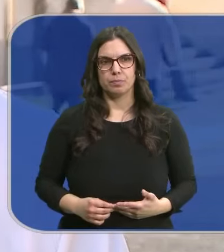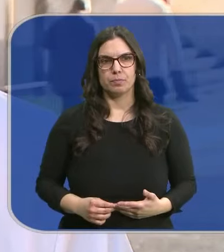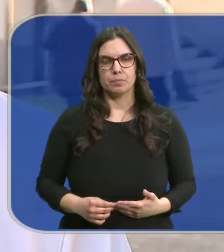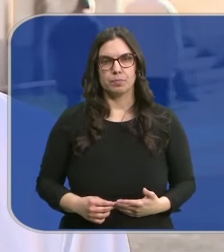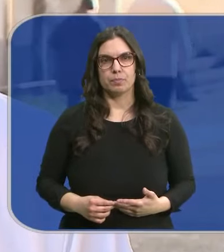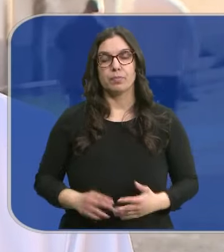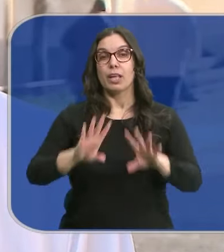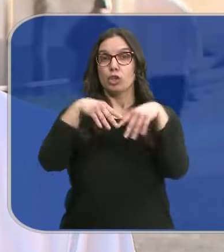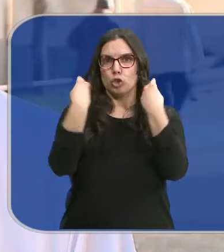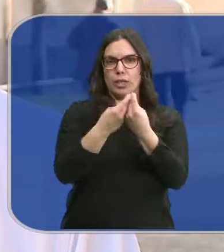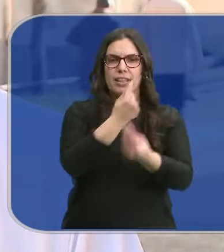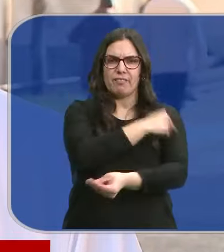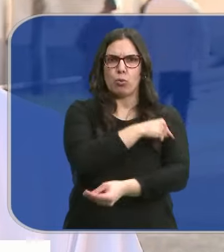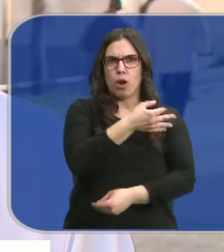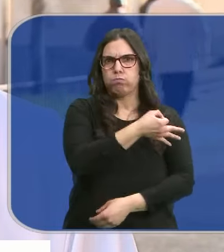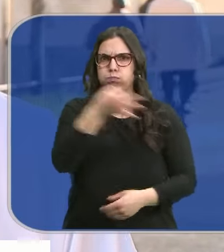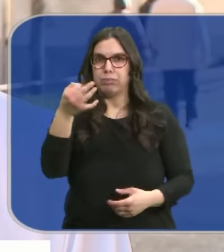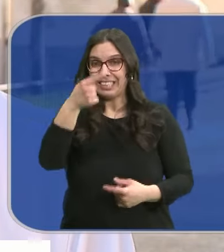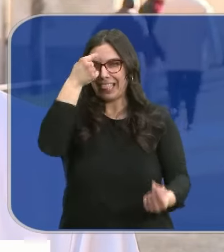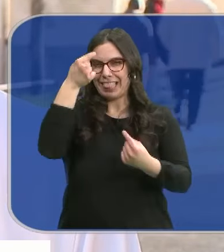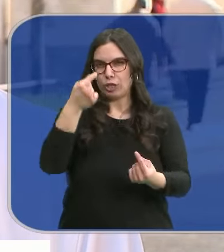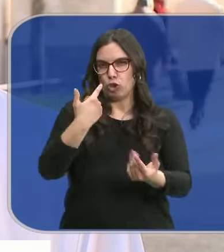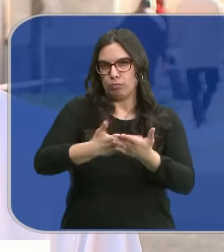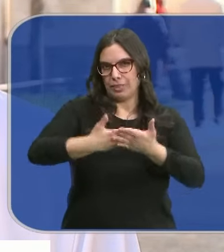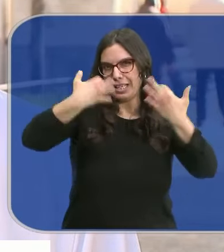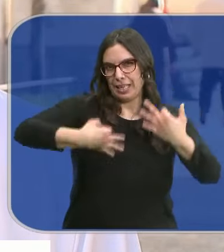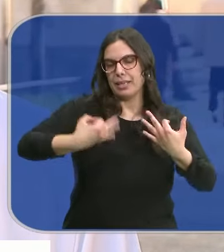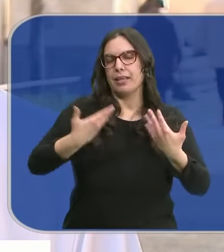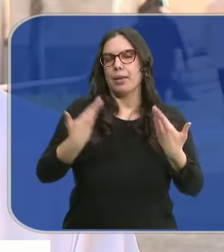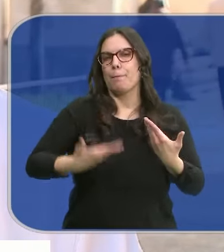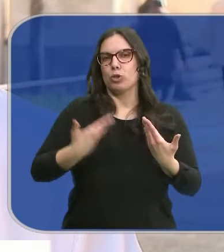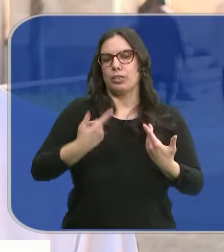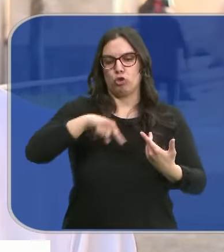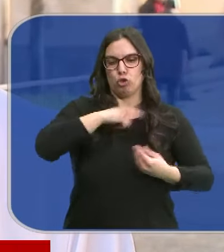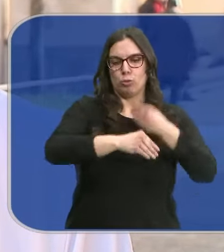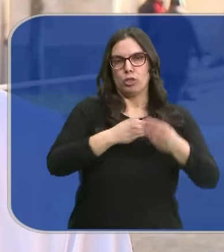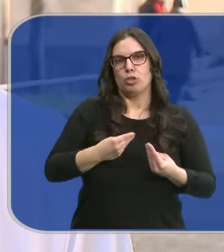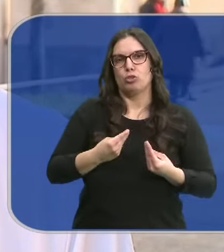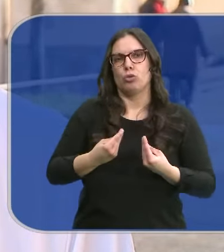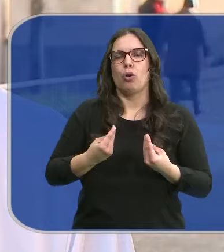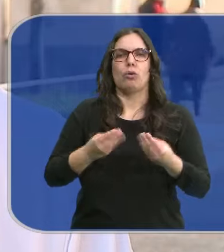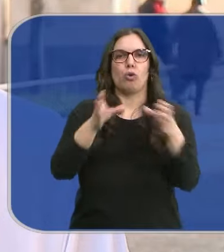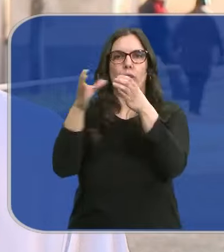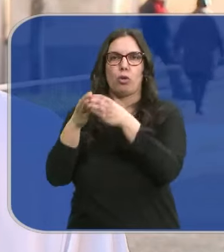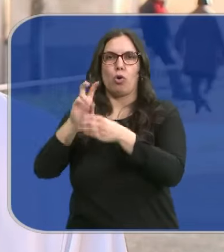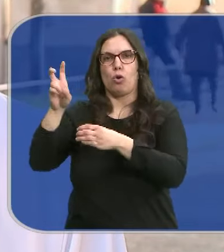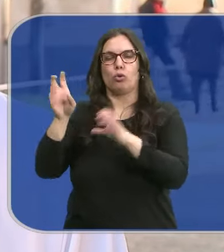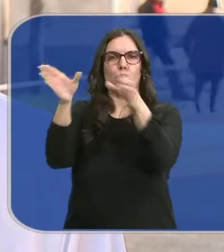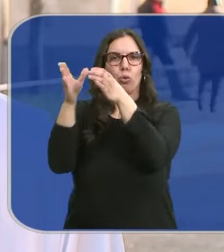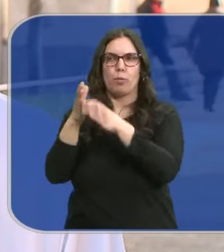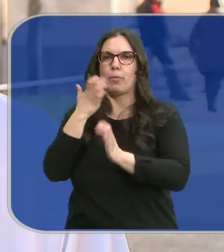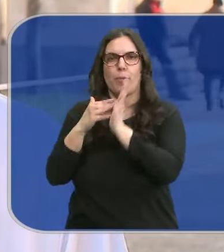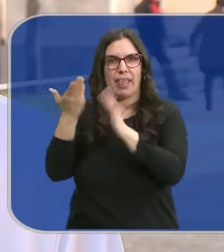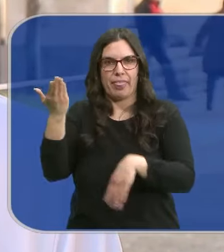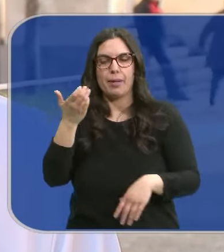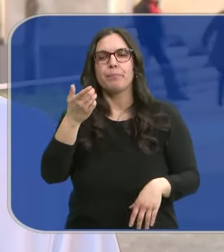Los valores totales de efectividad, y es el dato importante de este estudio que hemos realizado en coordinación con otros grupos de España, como por ejemplo la Fundación Fisabio